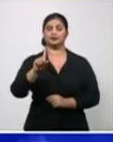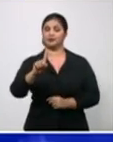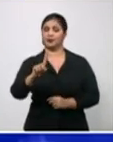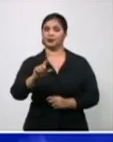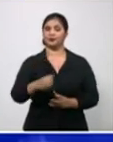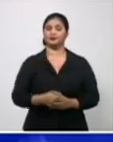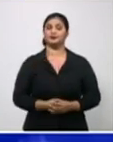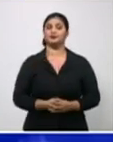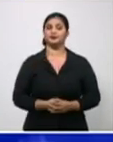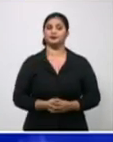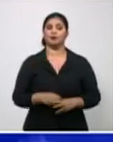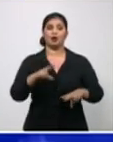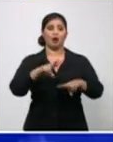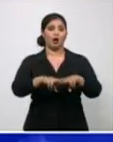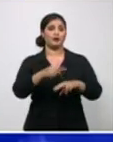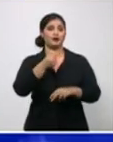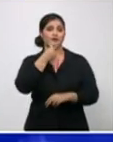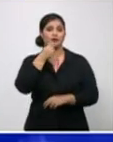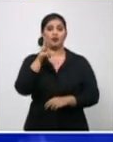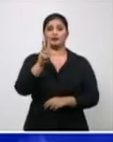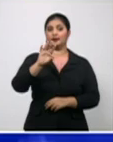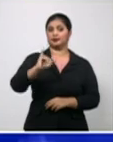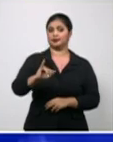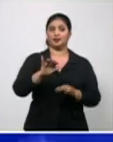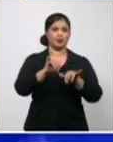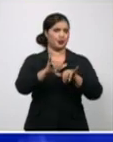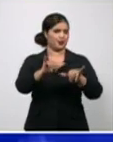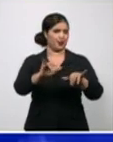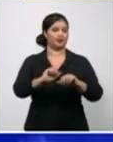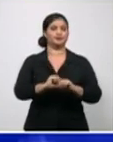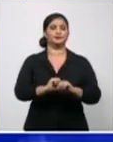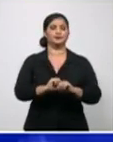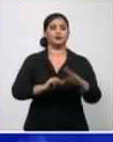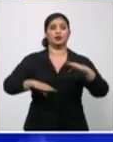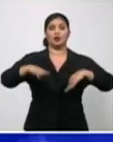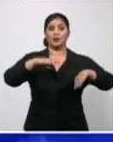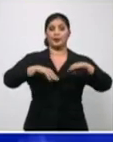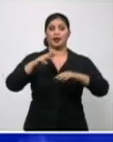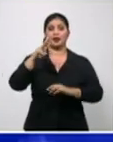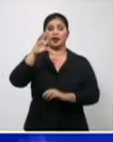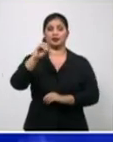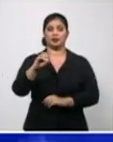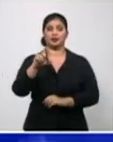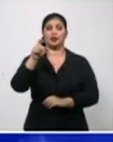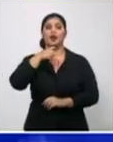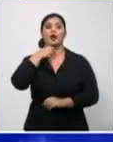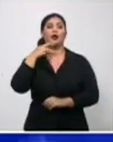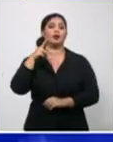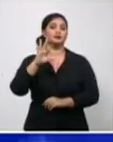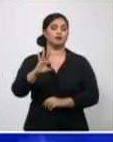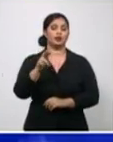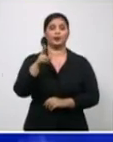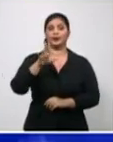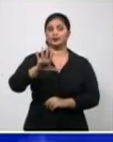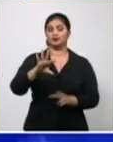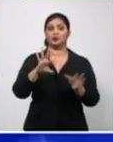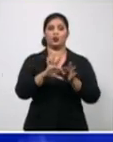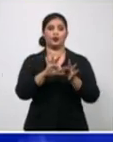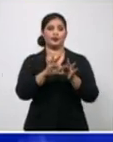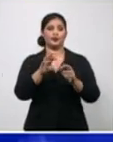Habana Vieja, treinta y seis, también. Playa, treinta, Cerro, veinticinco. Guanabacoa, treinta y cuatro.